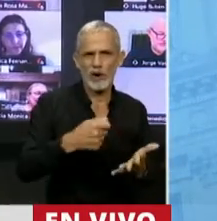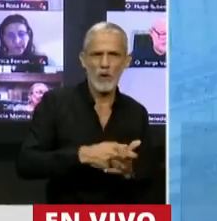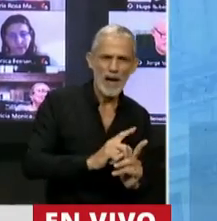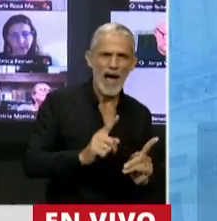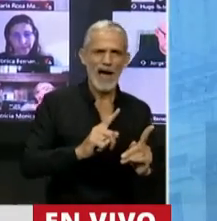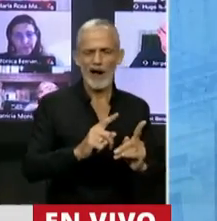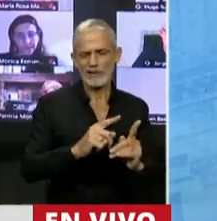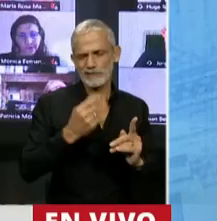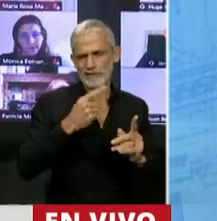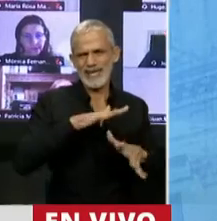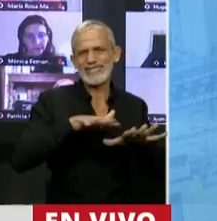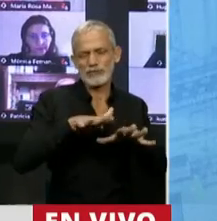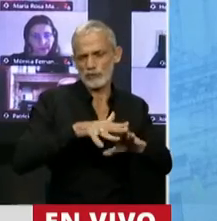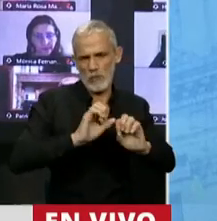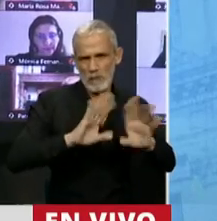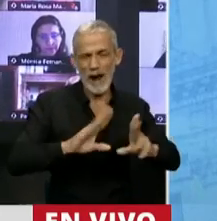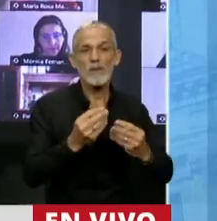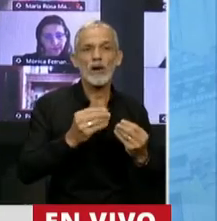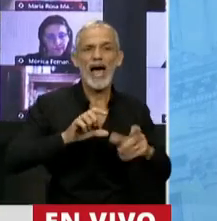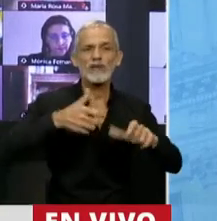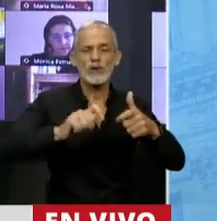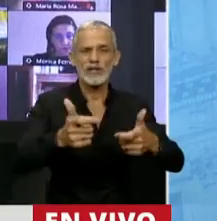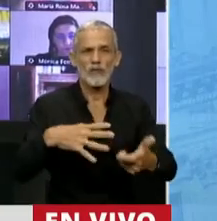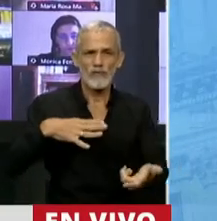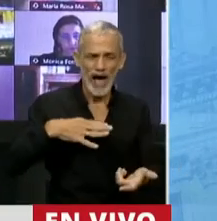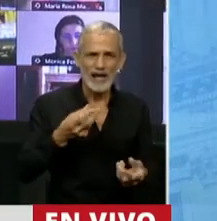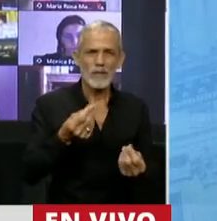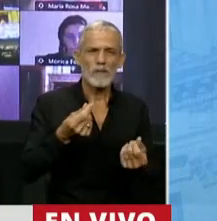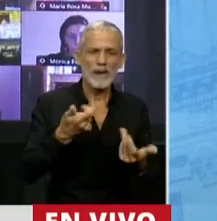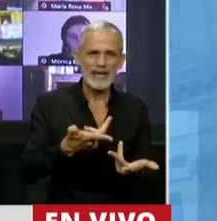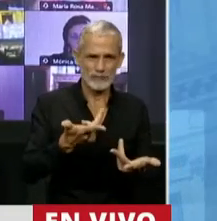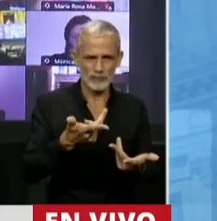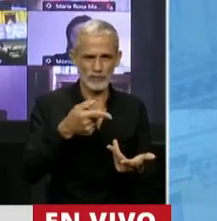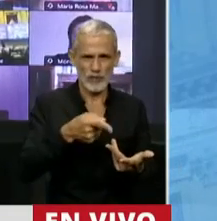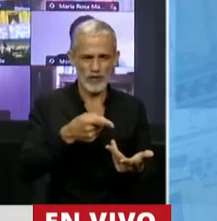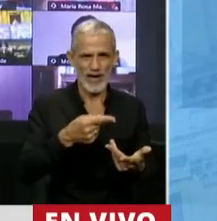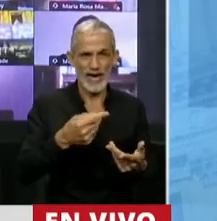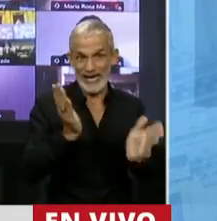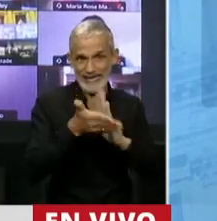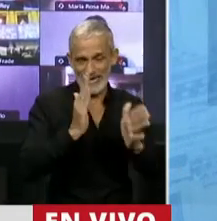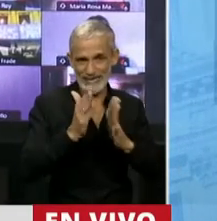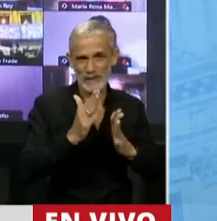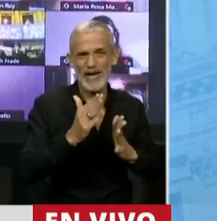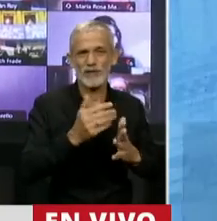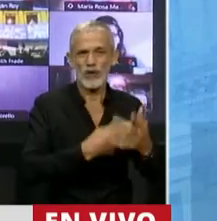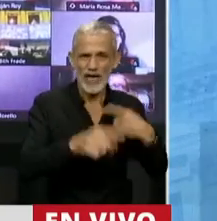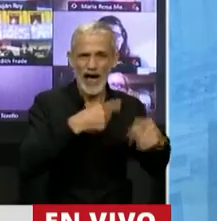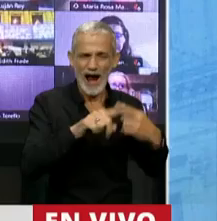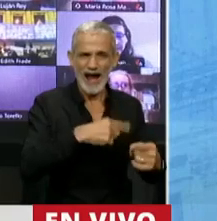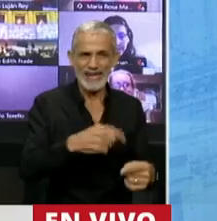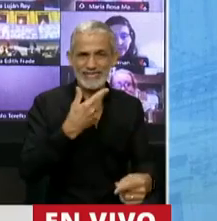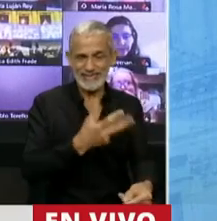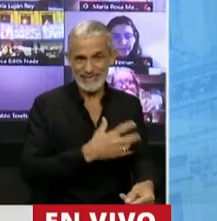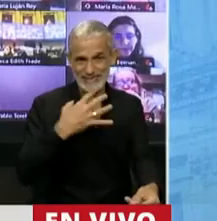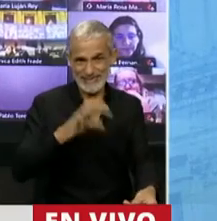una crítica situación debido a que no se han actualizado los costos de los tratamientos y ni siquiera se ha tenido en